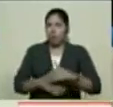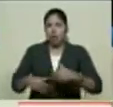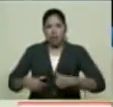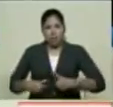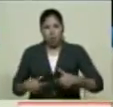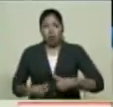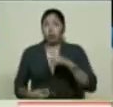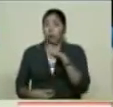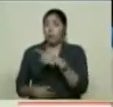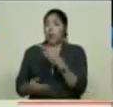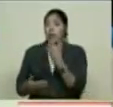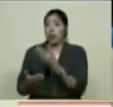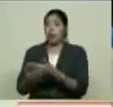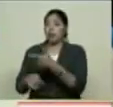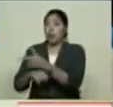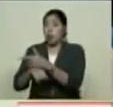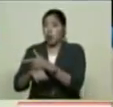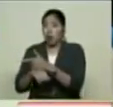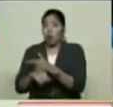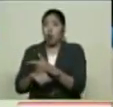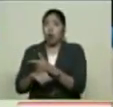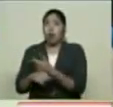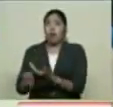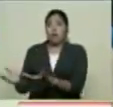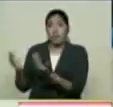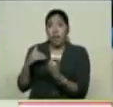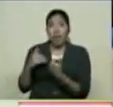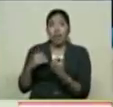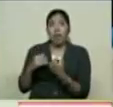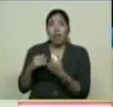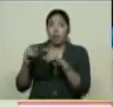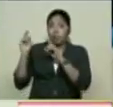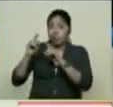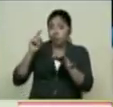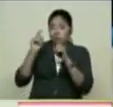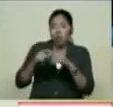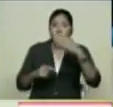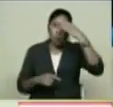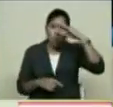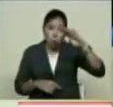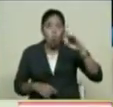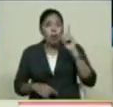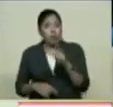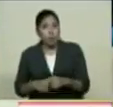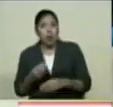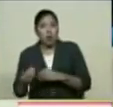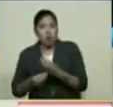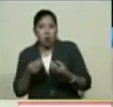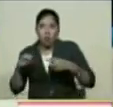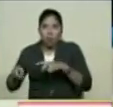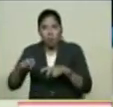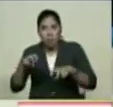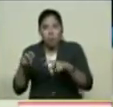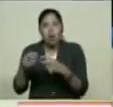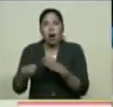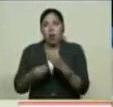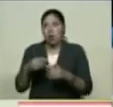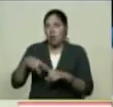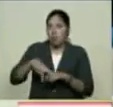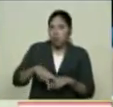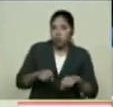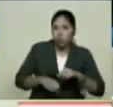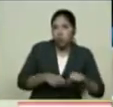gobierno nacional Con los entrenadores cubanos También que tenemos Es decir Hay todo un trabajo pues Allí en el gran